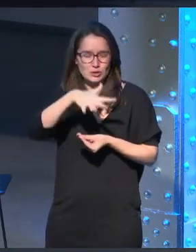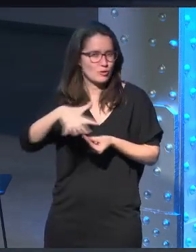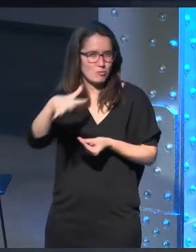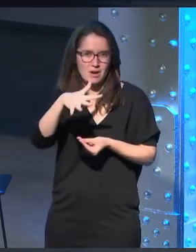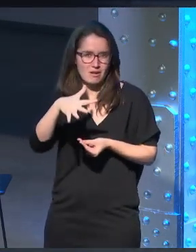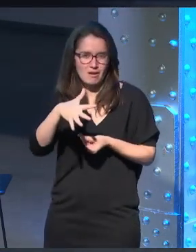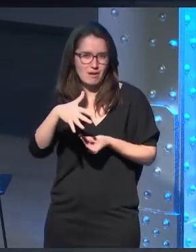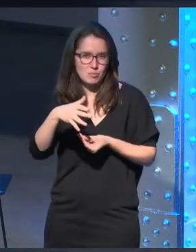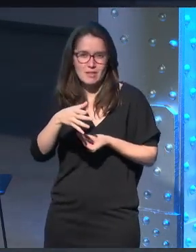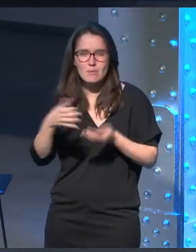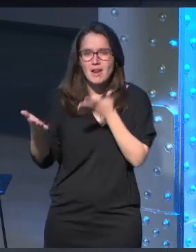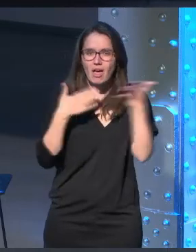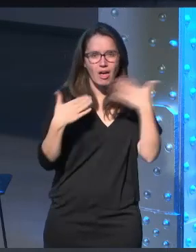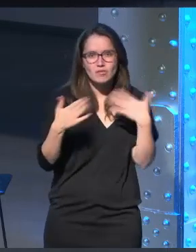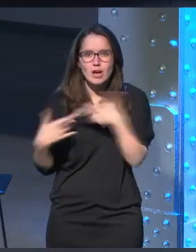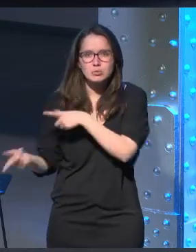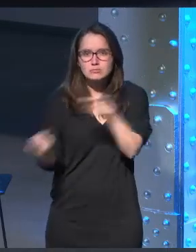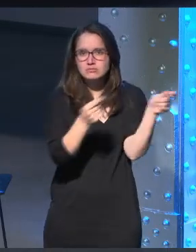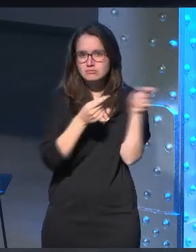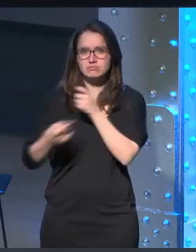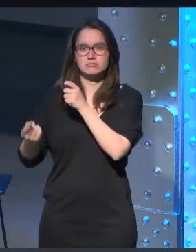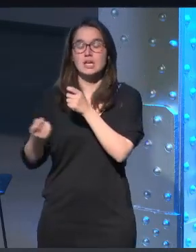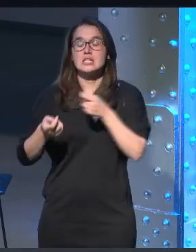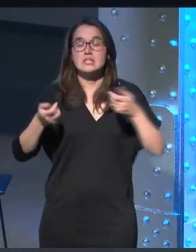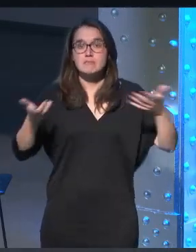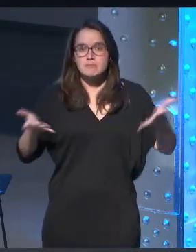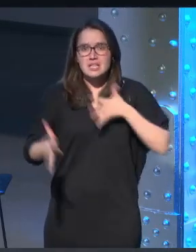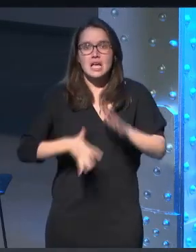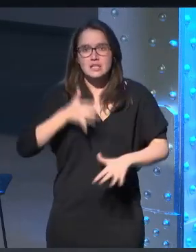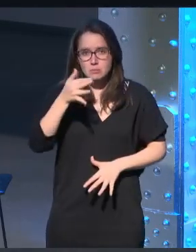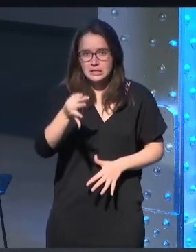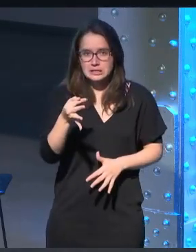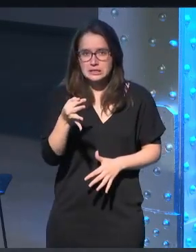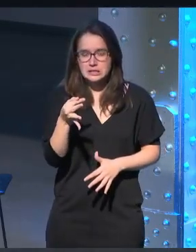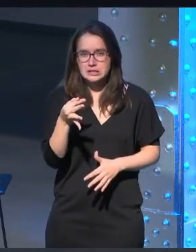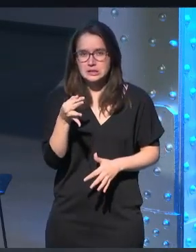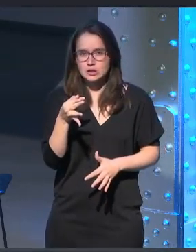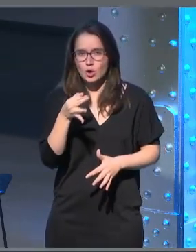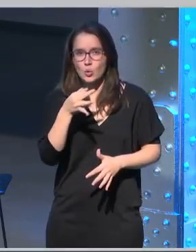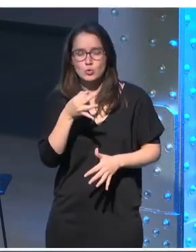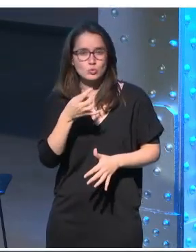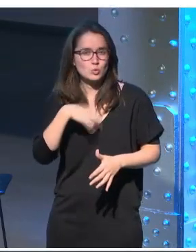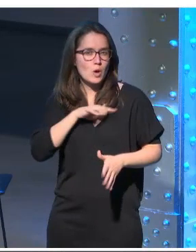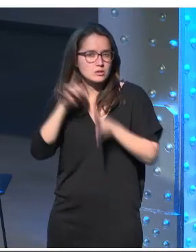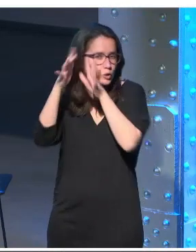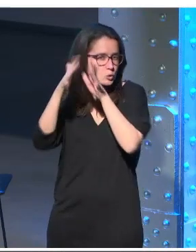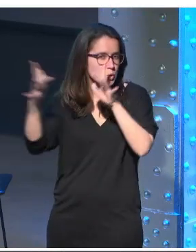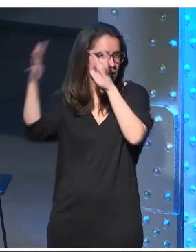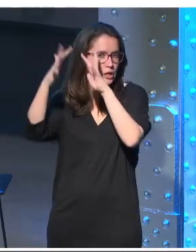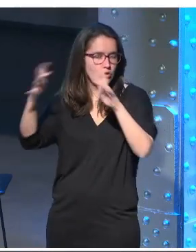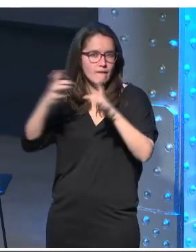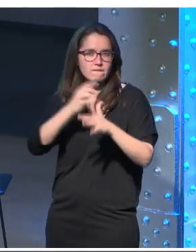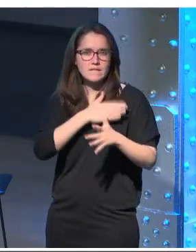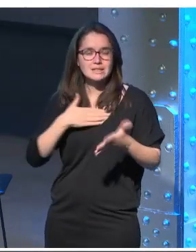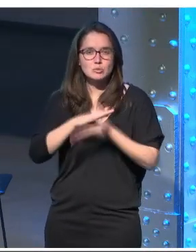lugares que se pueden generar conversación que se puede abrir y encima uno de nuestros sueños que era